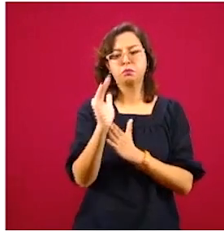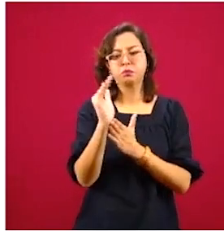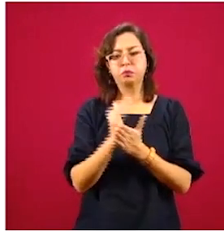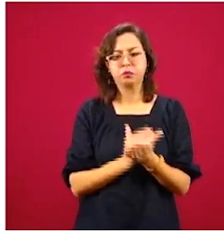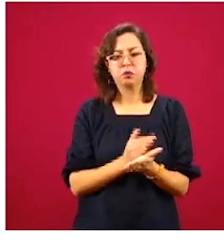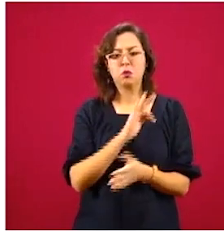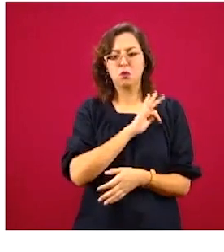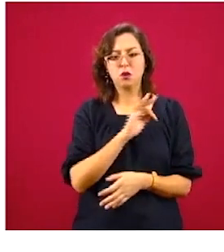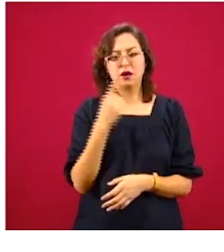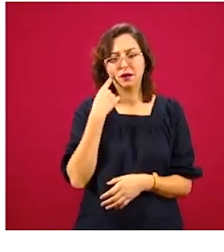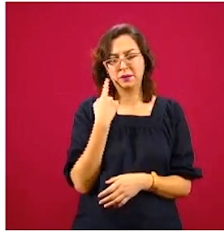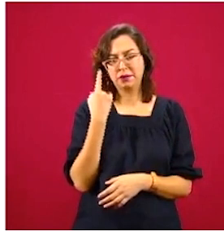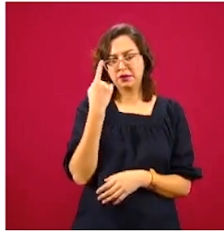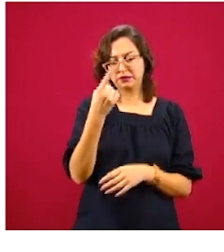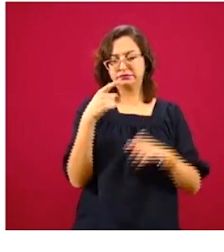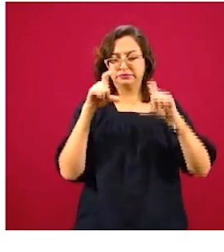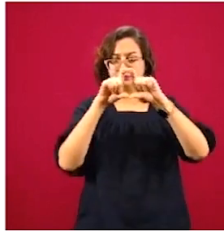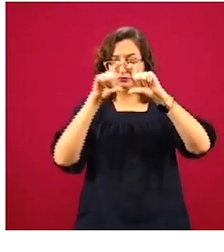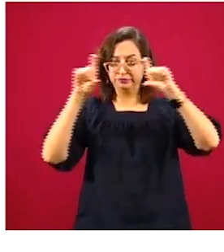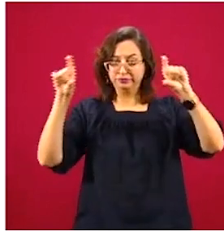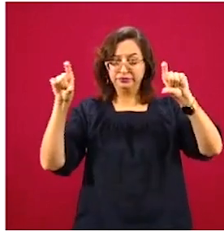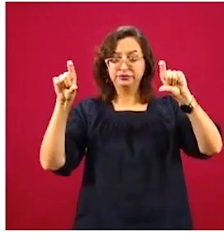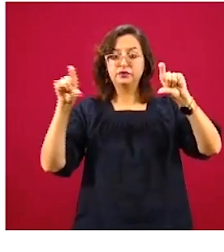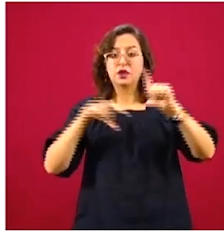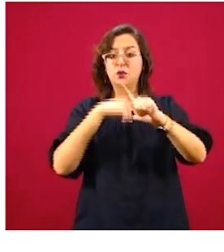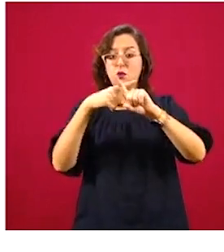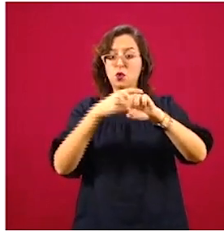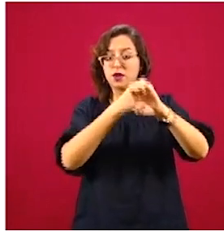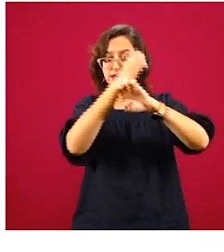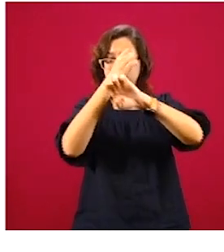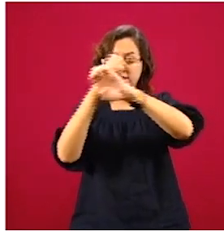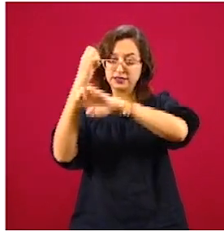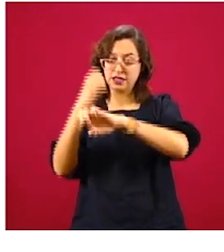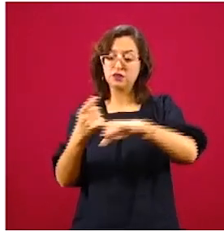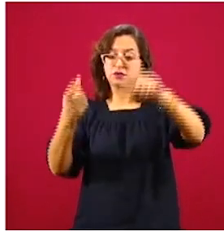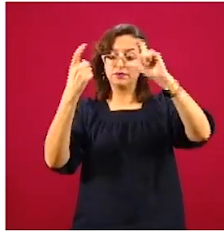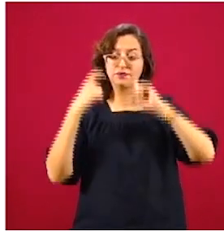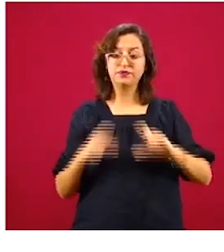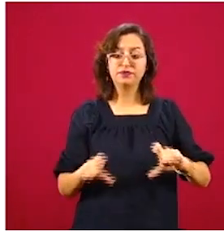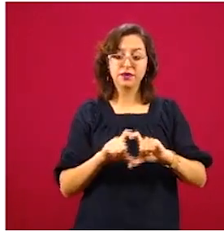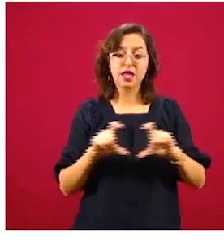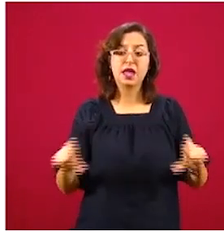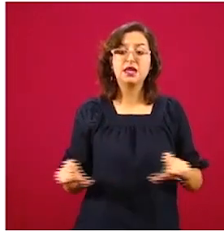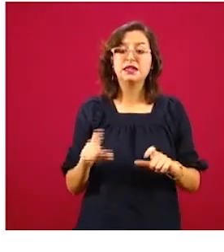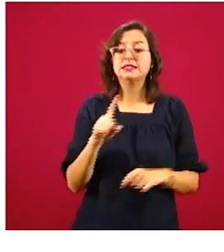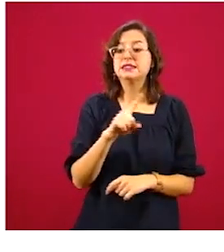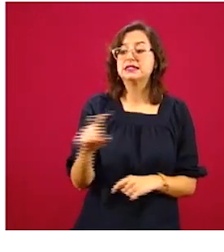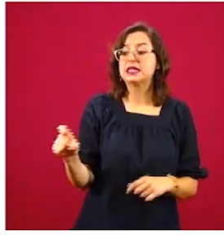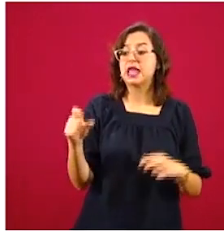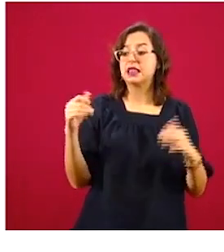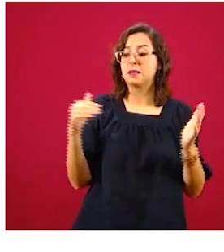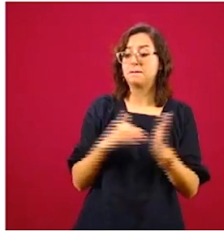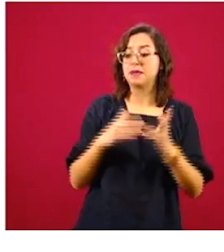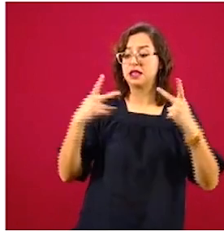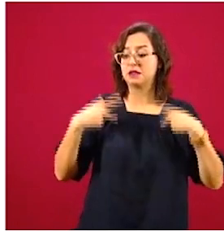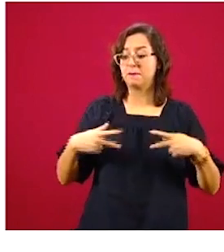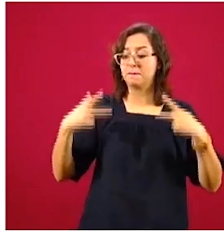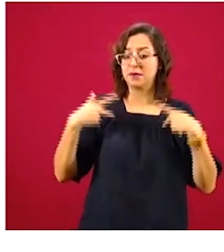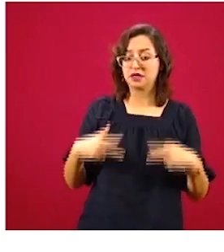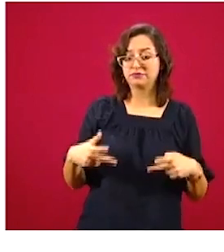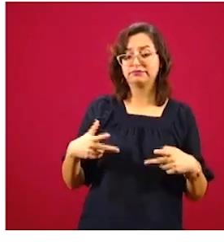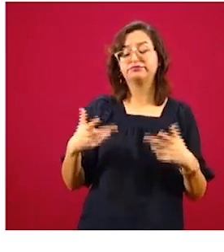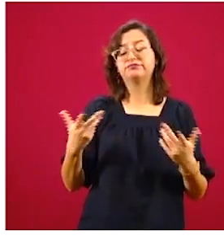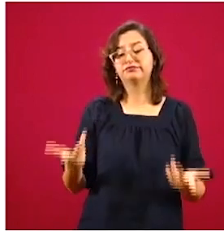es por la tasa por cada 100 mil habitantes. Aquí hay modificaciones. Colima encabeza esto,